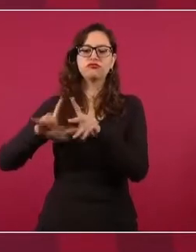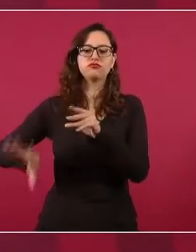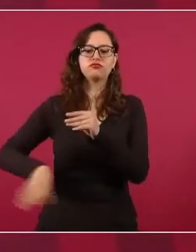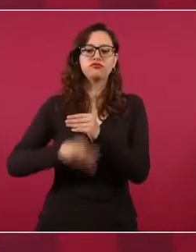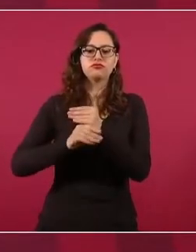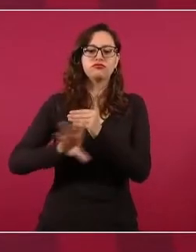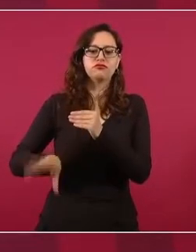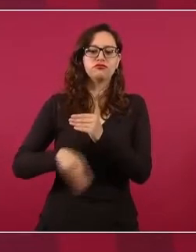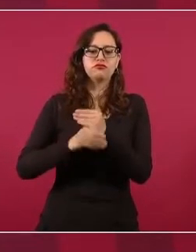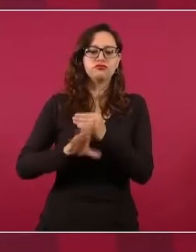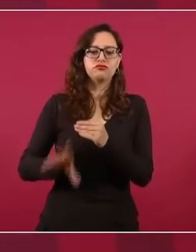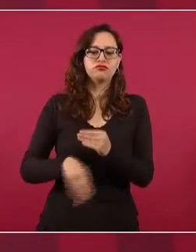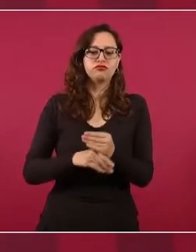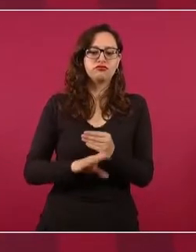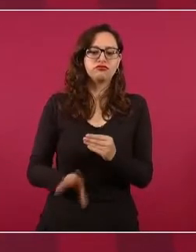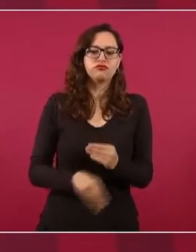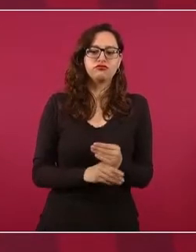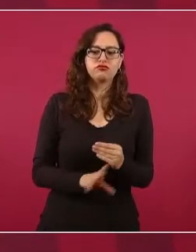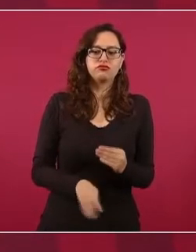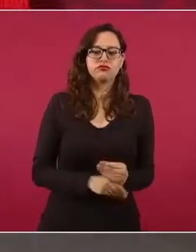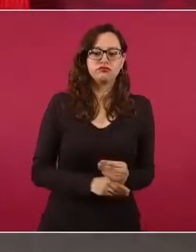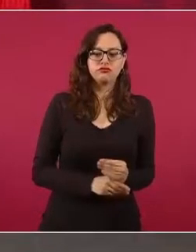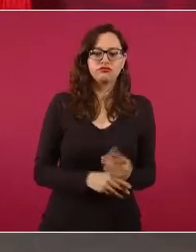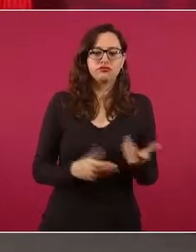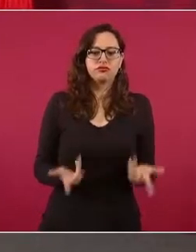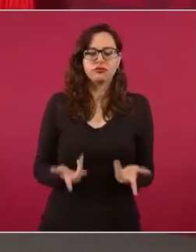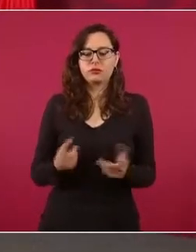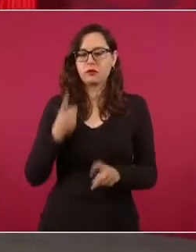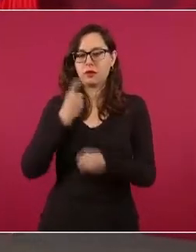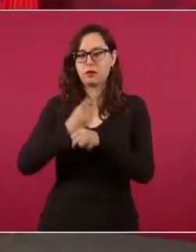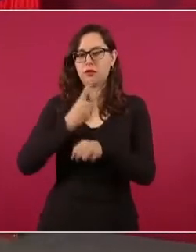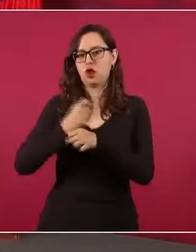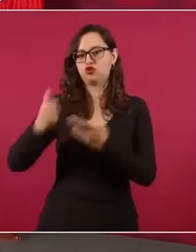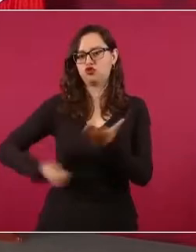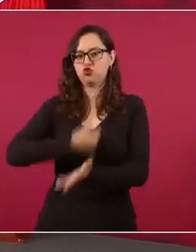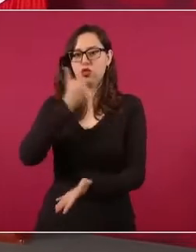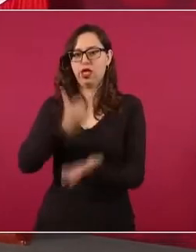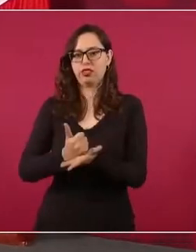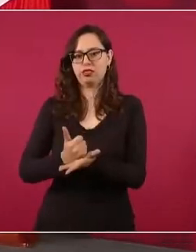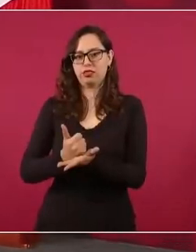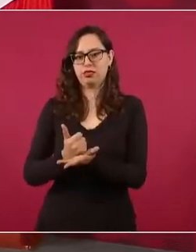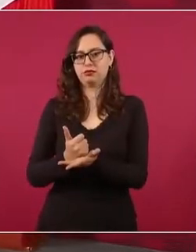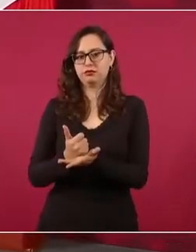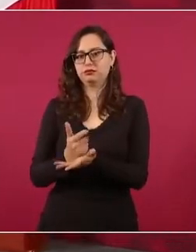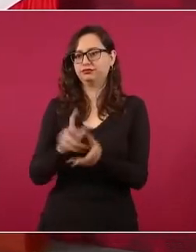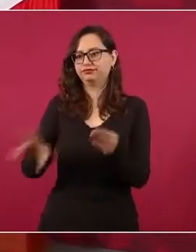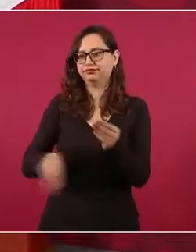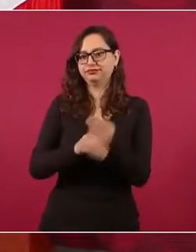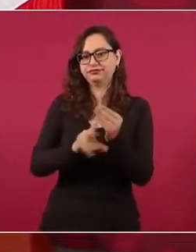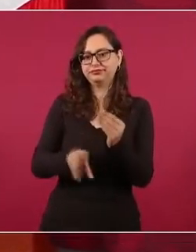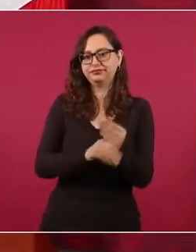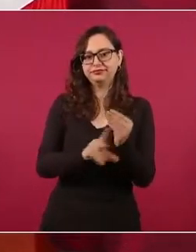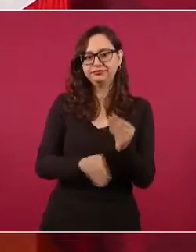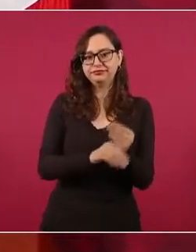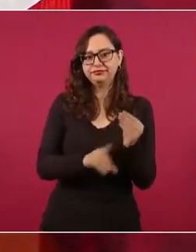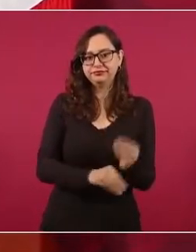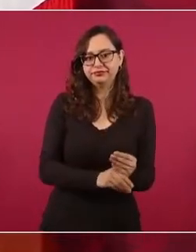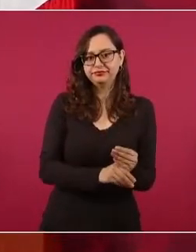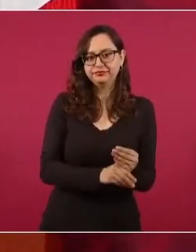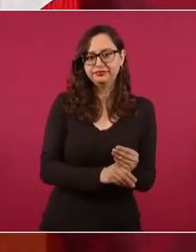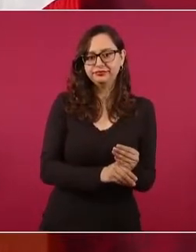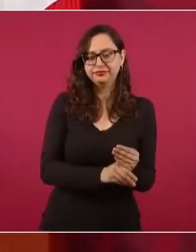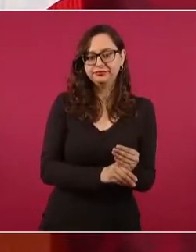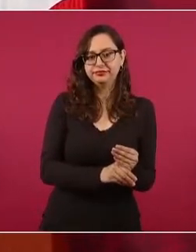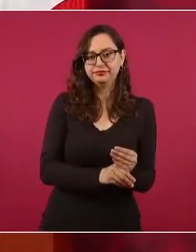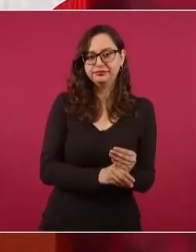empiezan a llegar los votos de las ciudades, no sé si